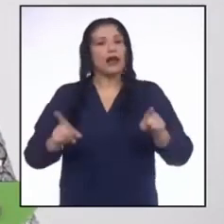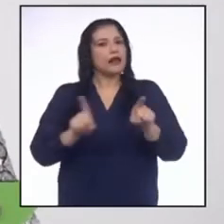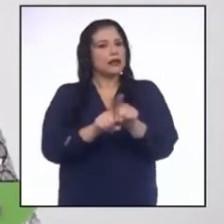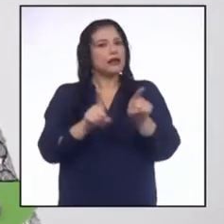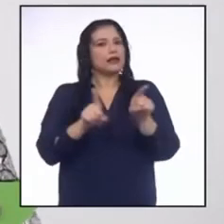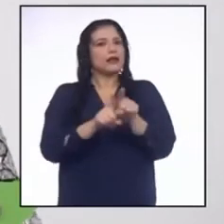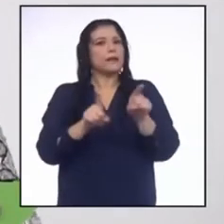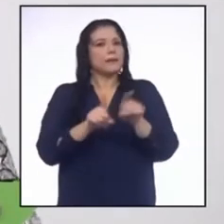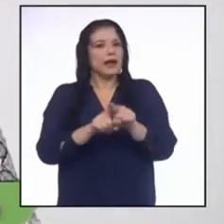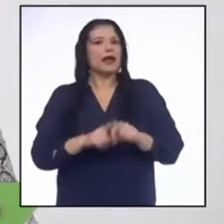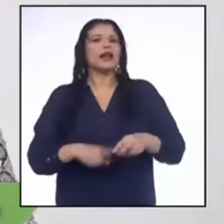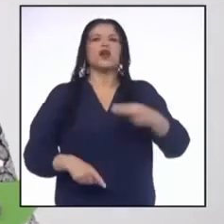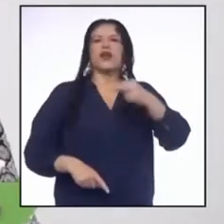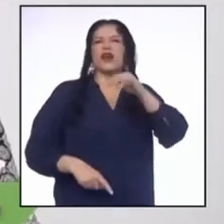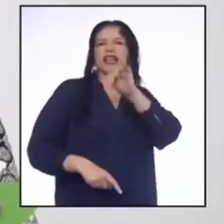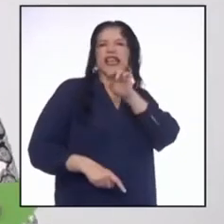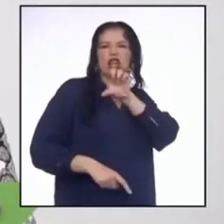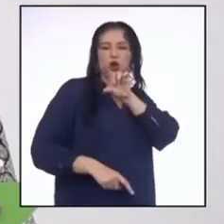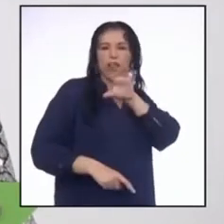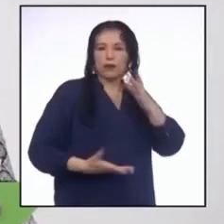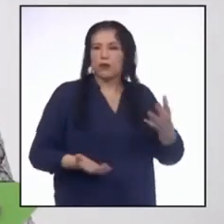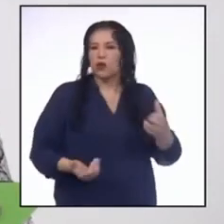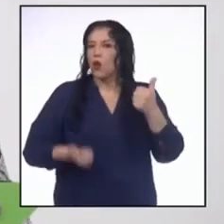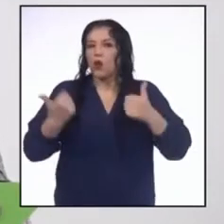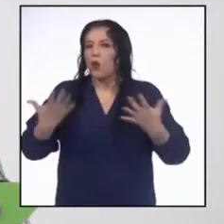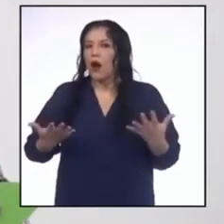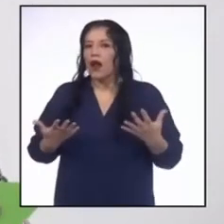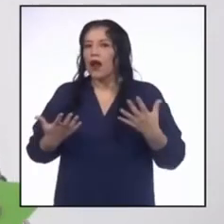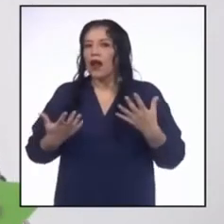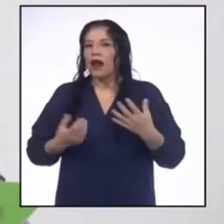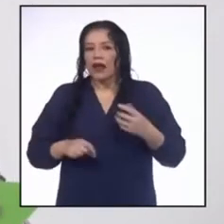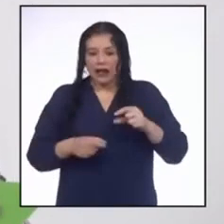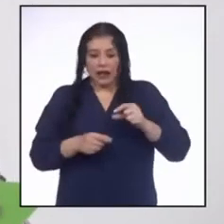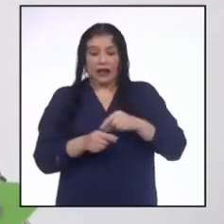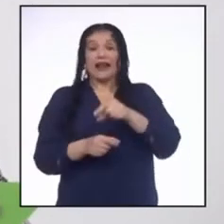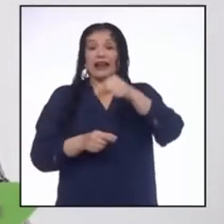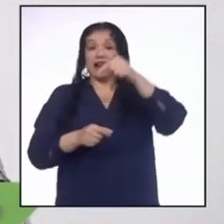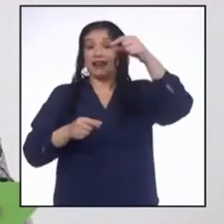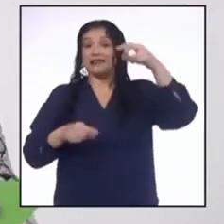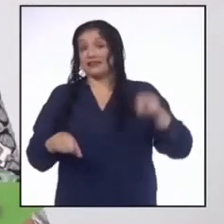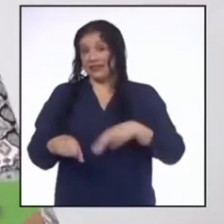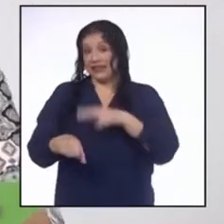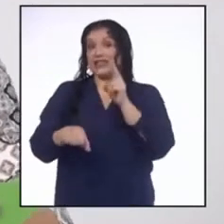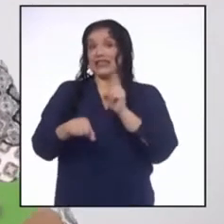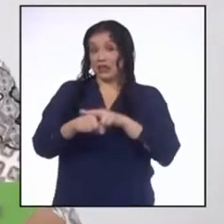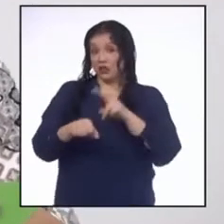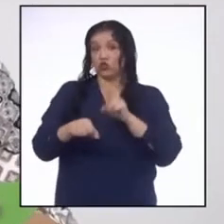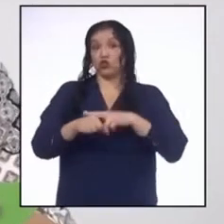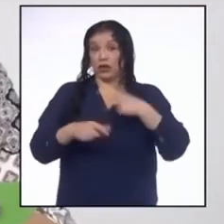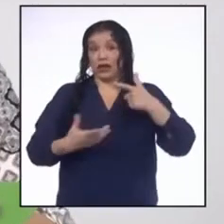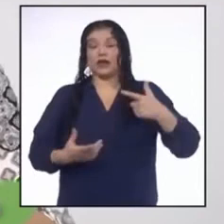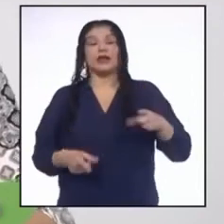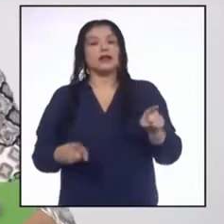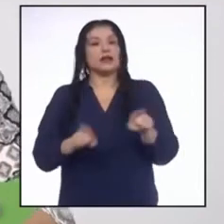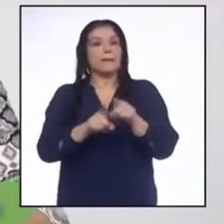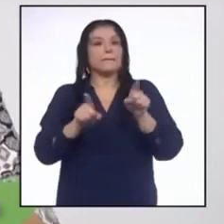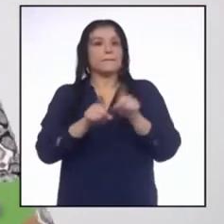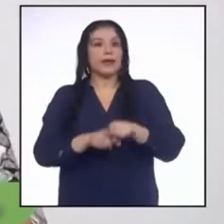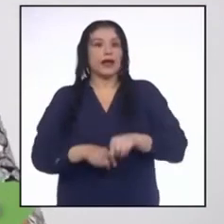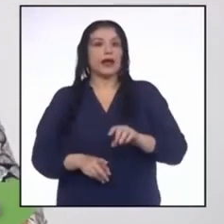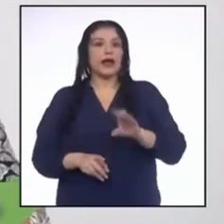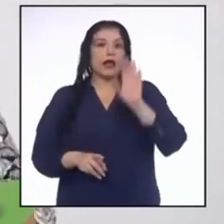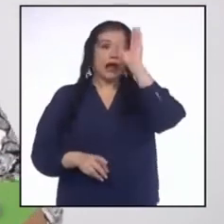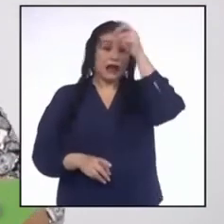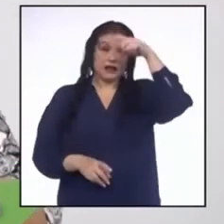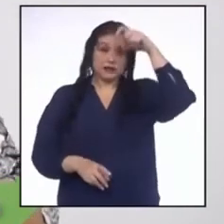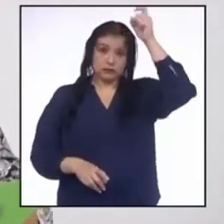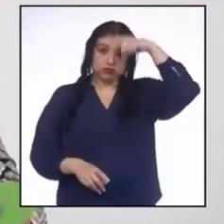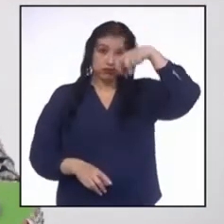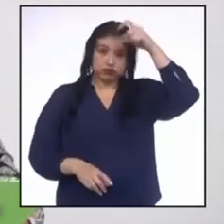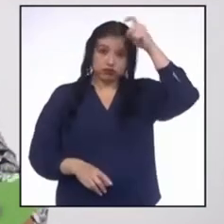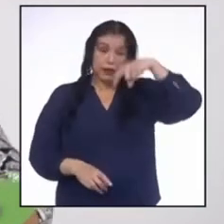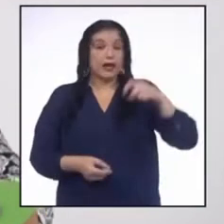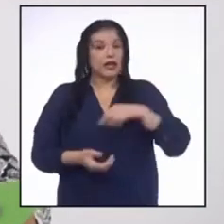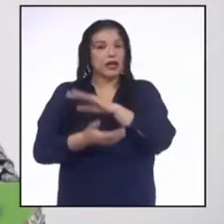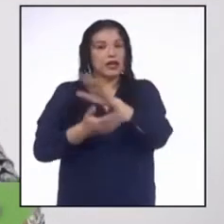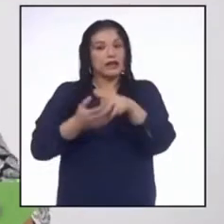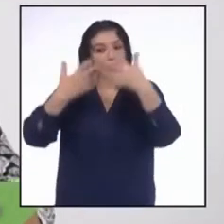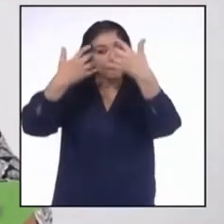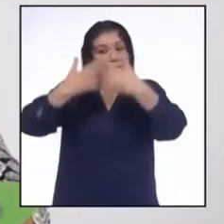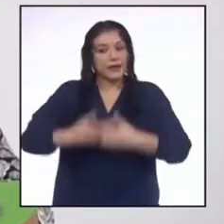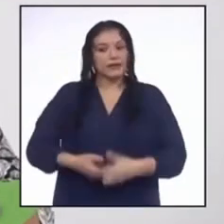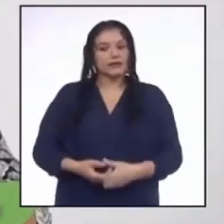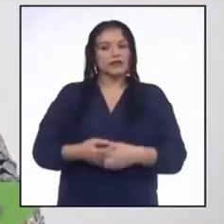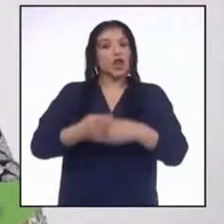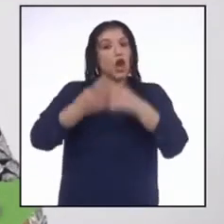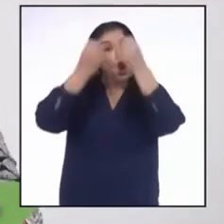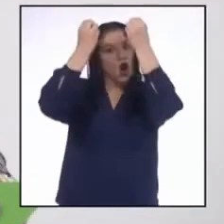a las de hidrocarburos, o sea, petróleo y gas natural, y a las mineras, para que cumplan con todas